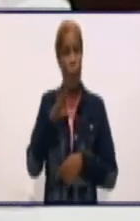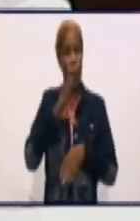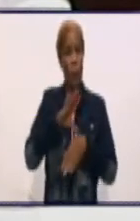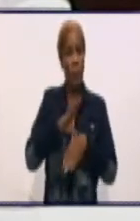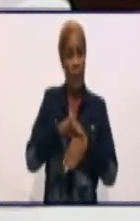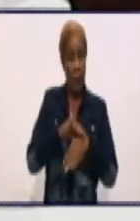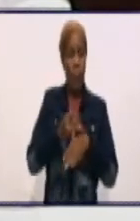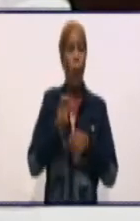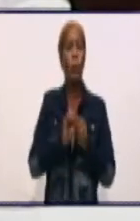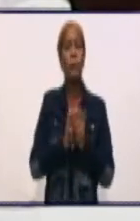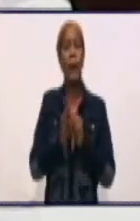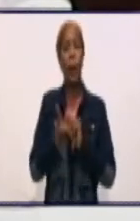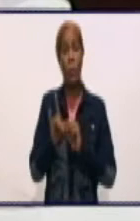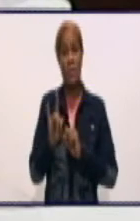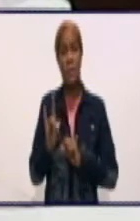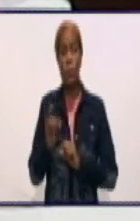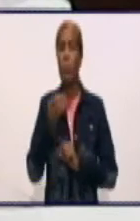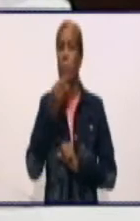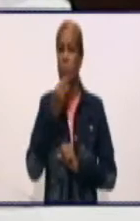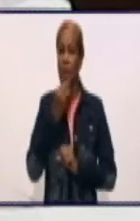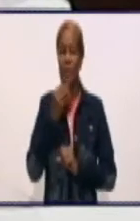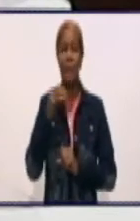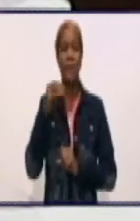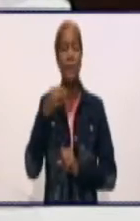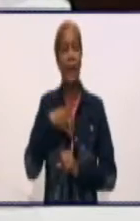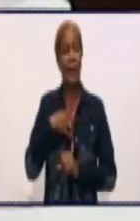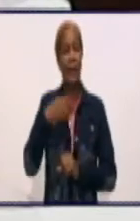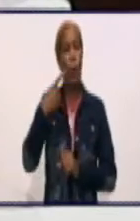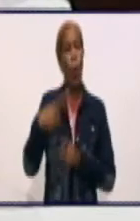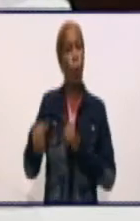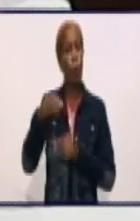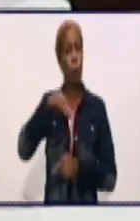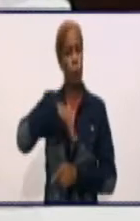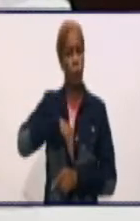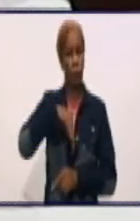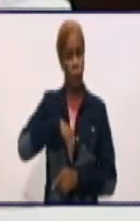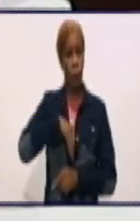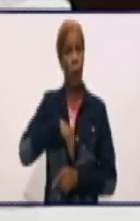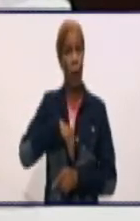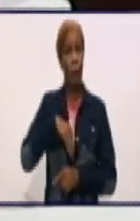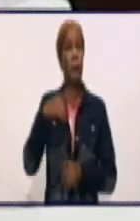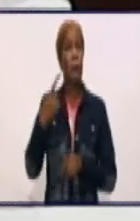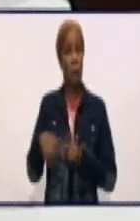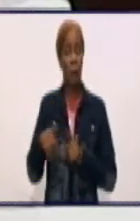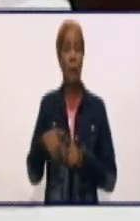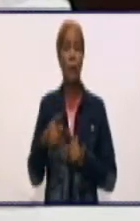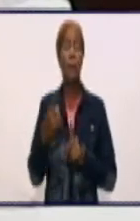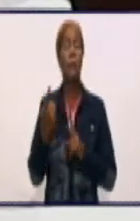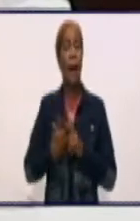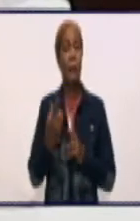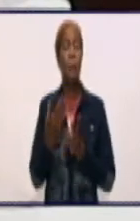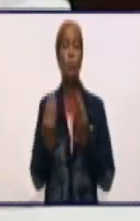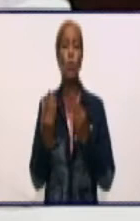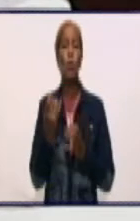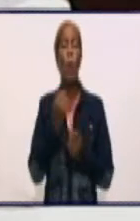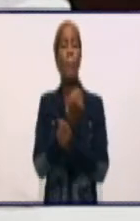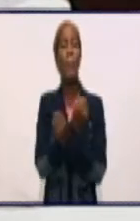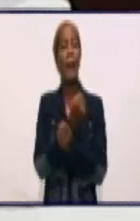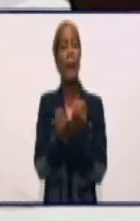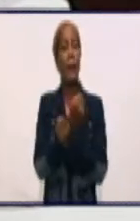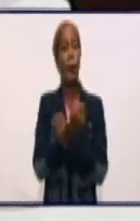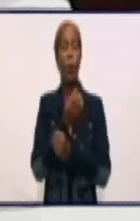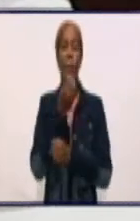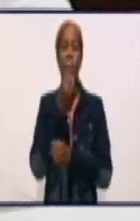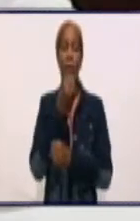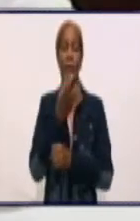hasta sintomatología severa, hasta tener que llegar a una cosa que uno llama ventilación mecánica artificial, que son aquellos niños